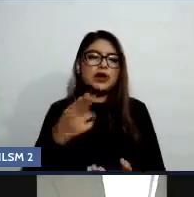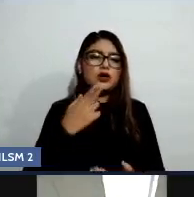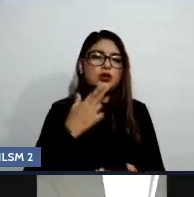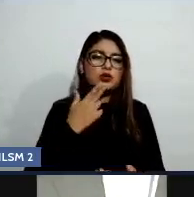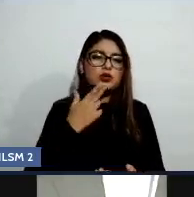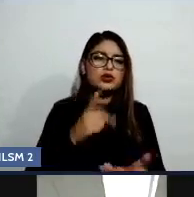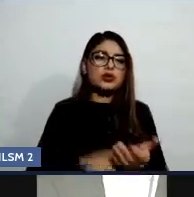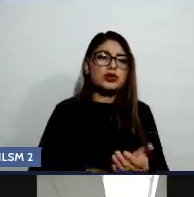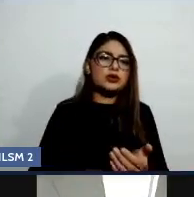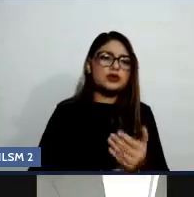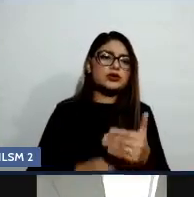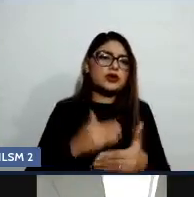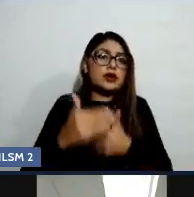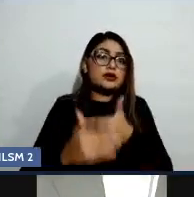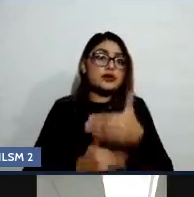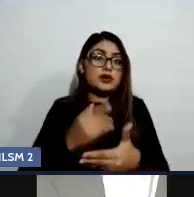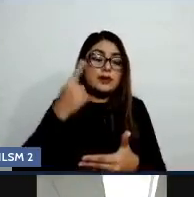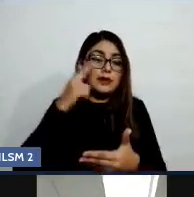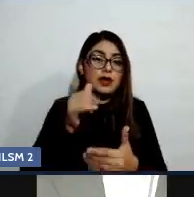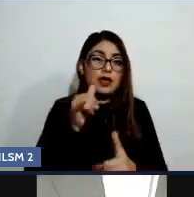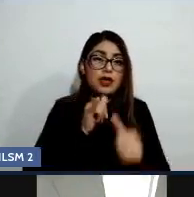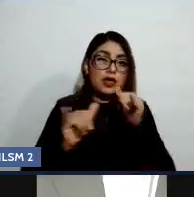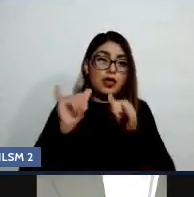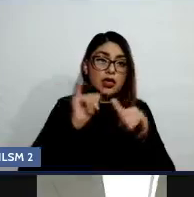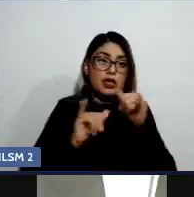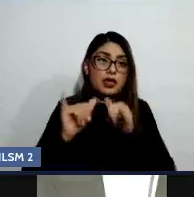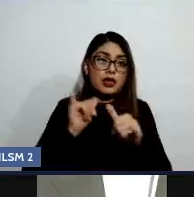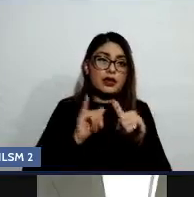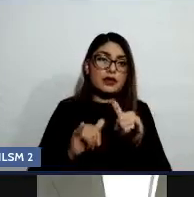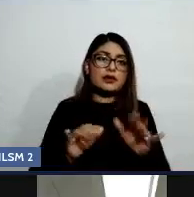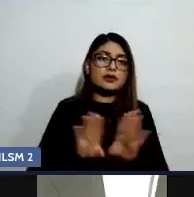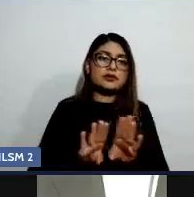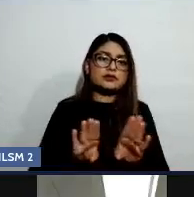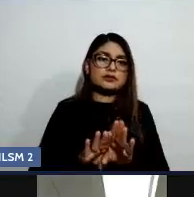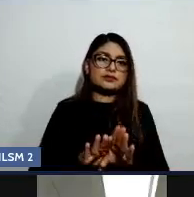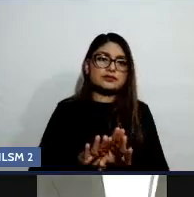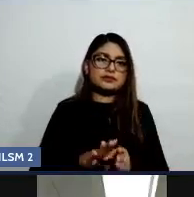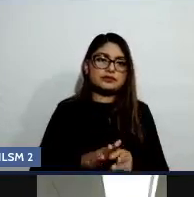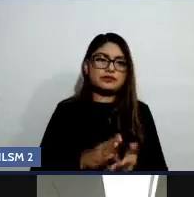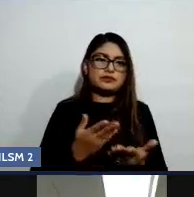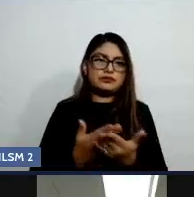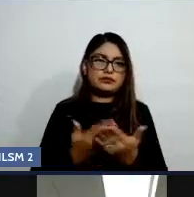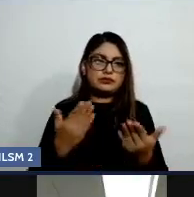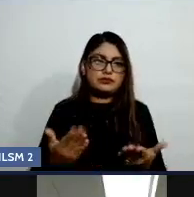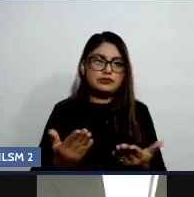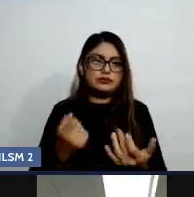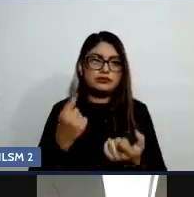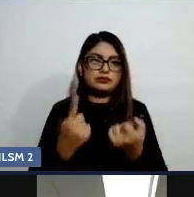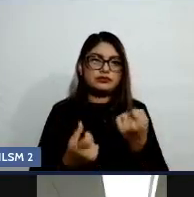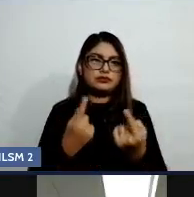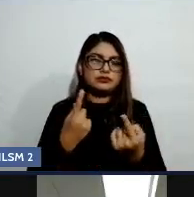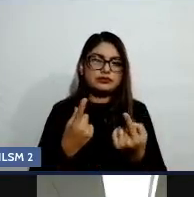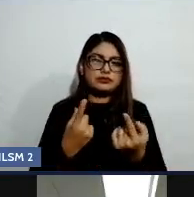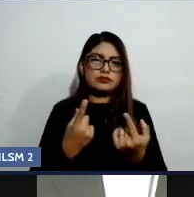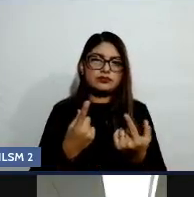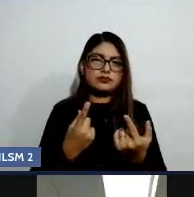beber en exceso. Ajá. Entonces, algunos tips vamos para